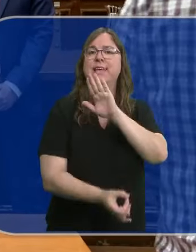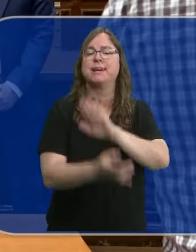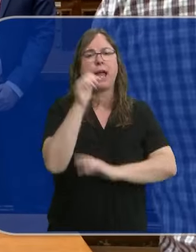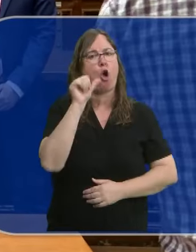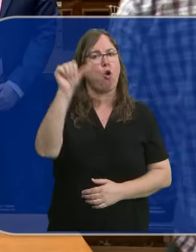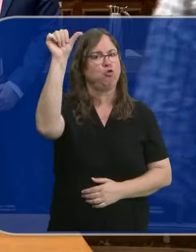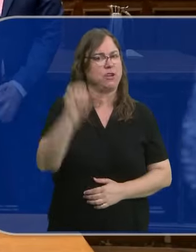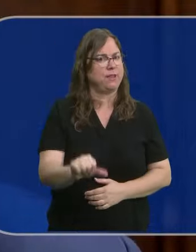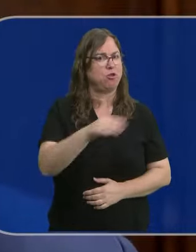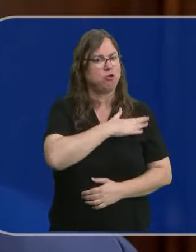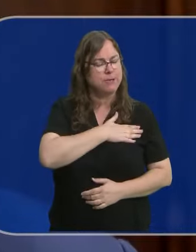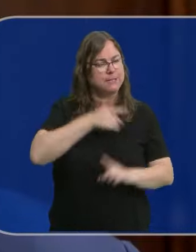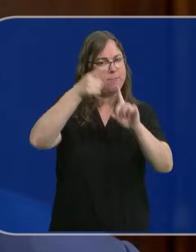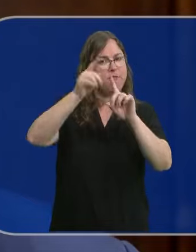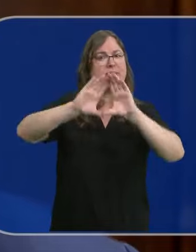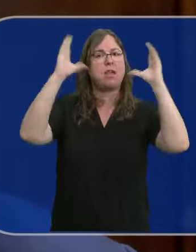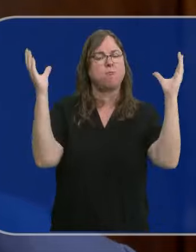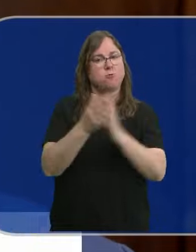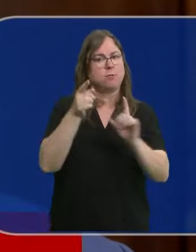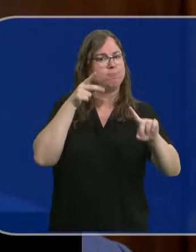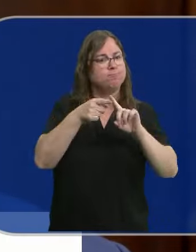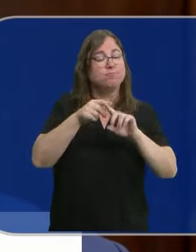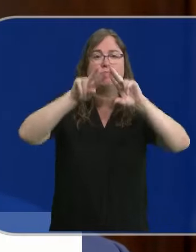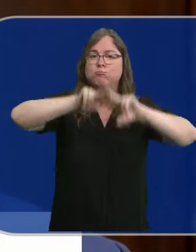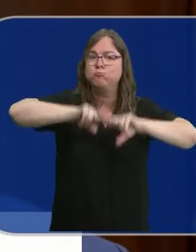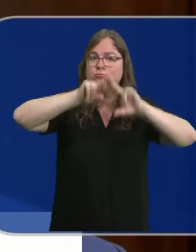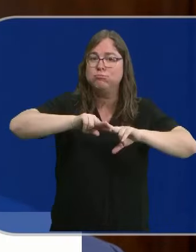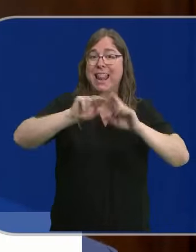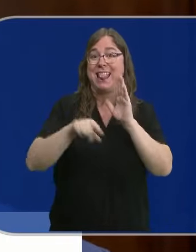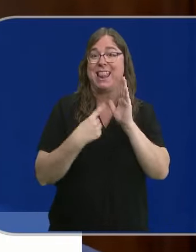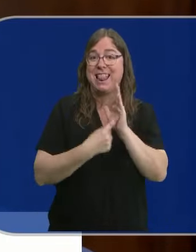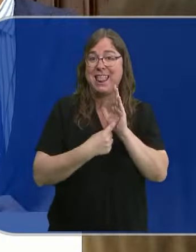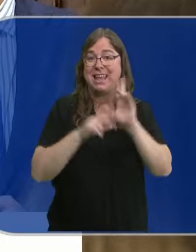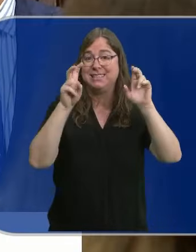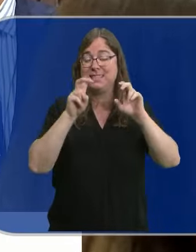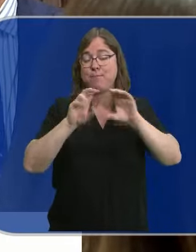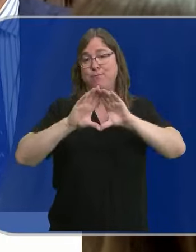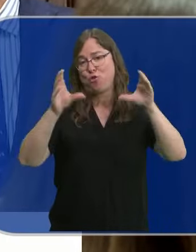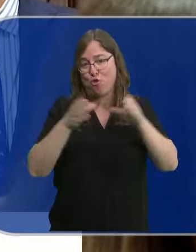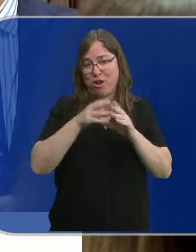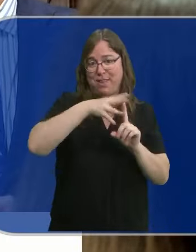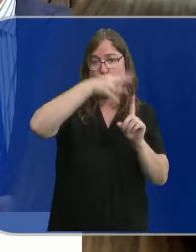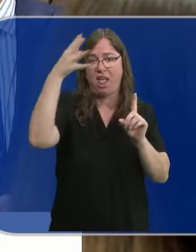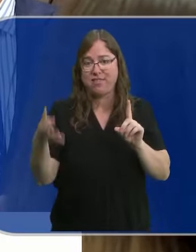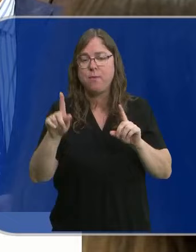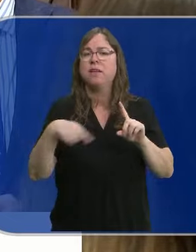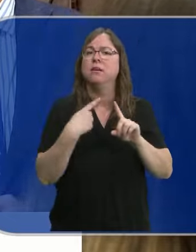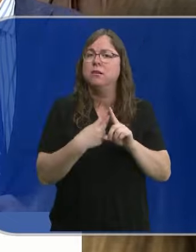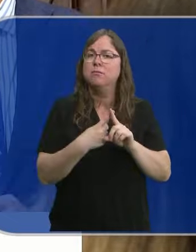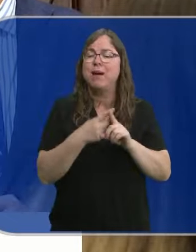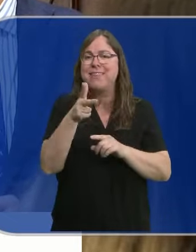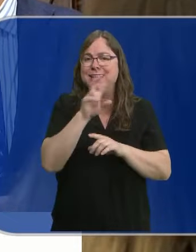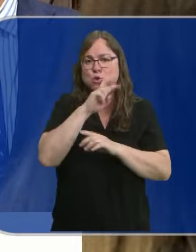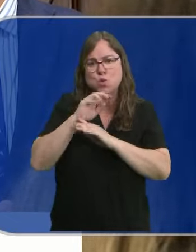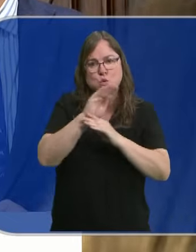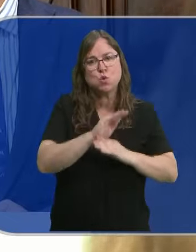observatorio que aspira a ser una referencia mundial en el análisis de las leyes en torno a este colectivo y la conservación de sus